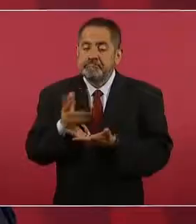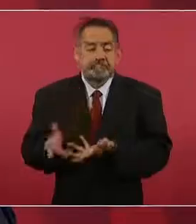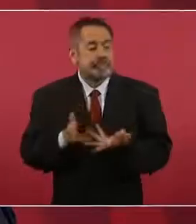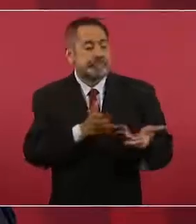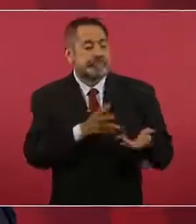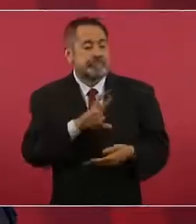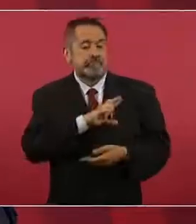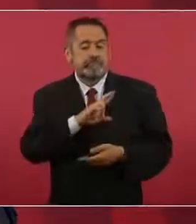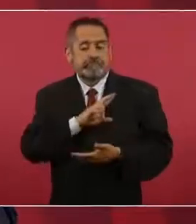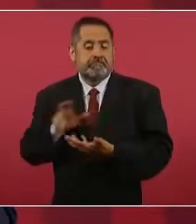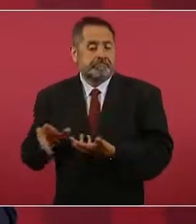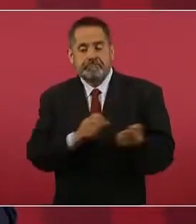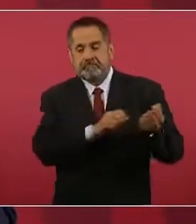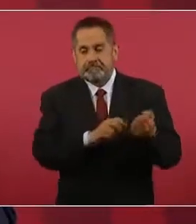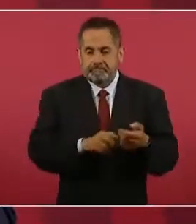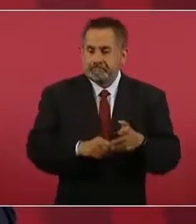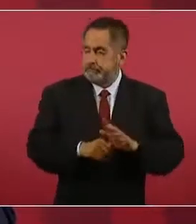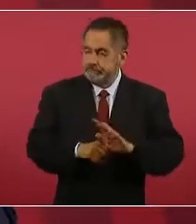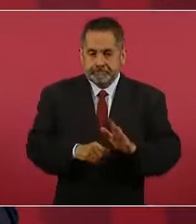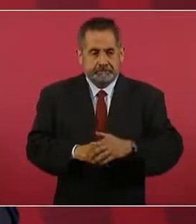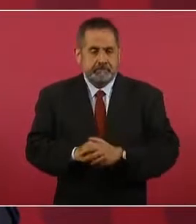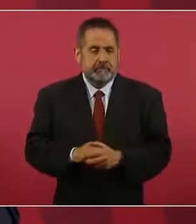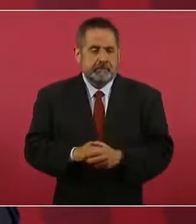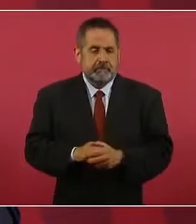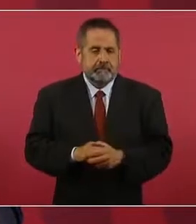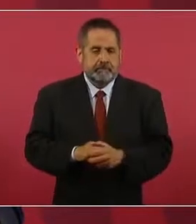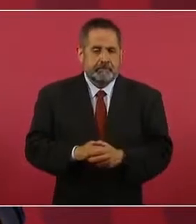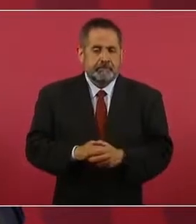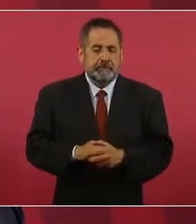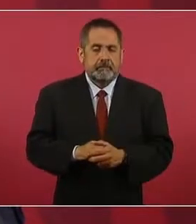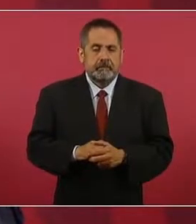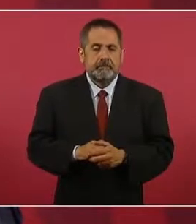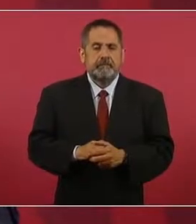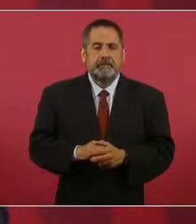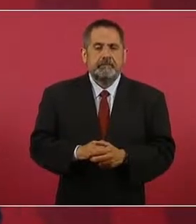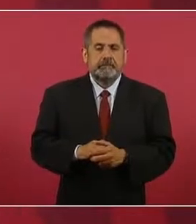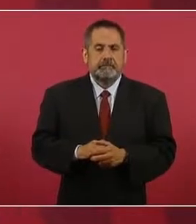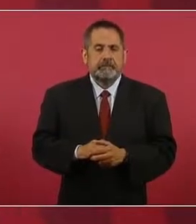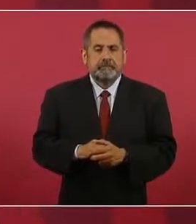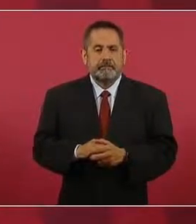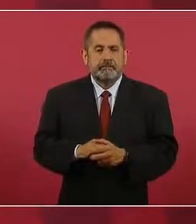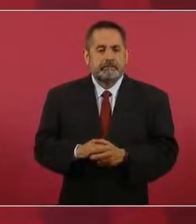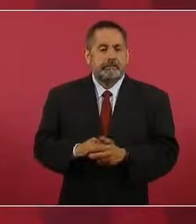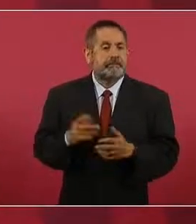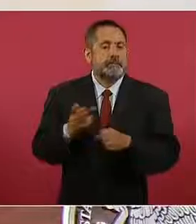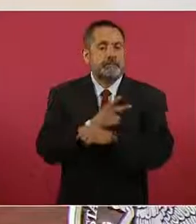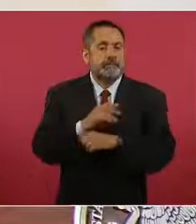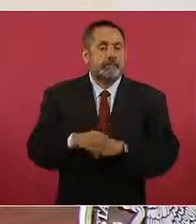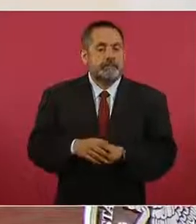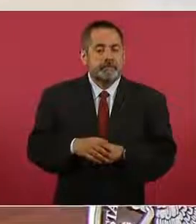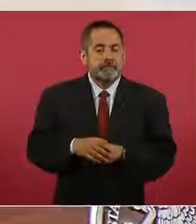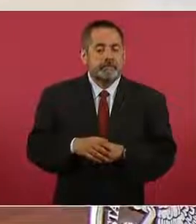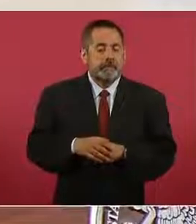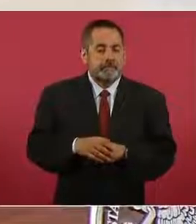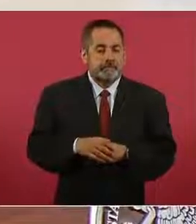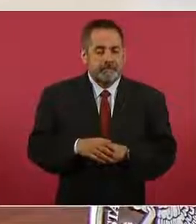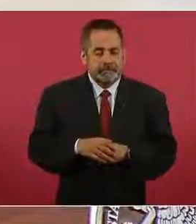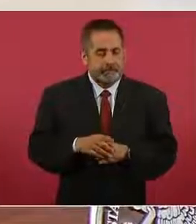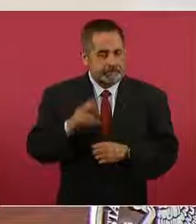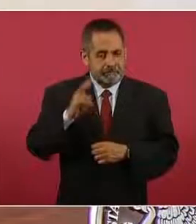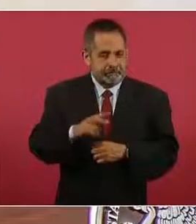Al final, ni siquiera les importaba